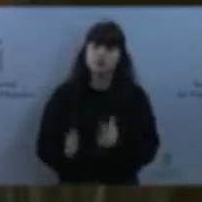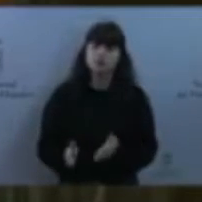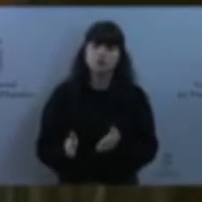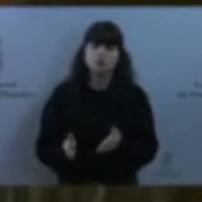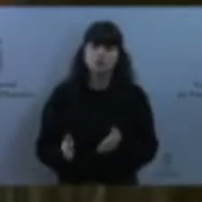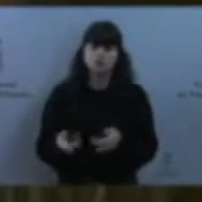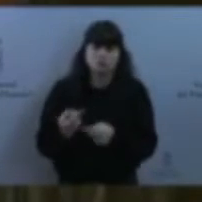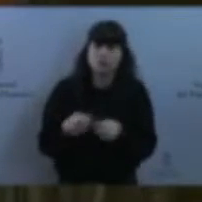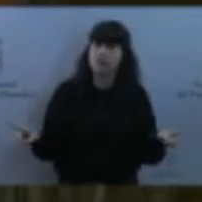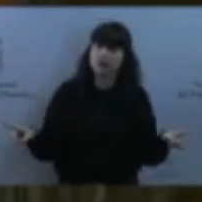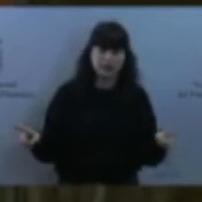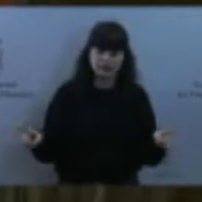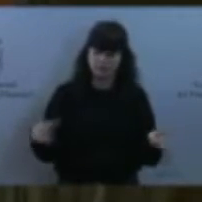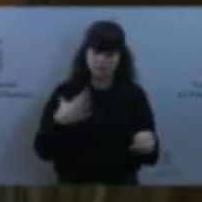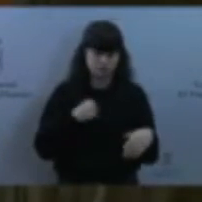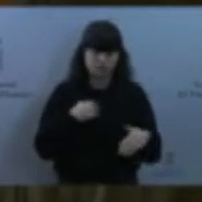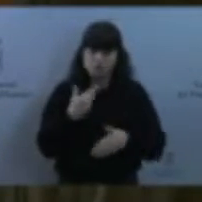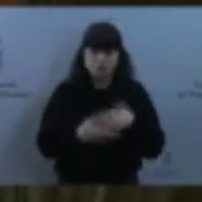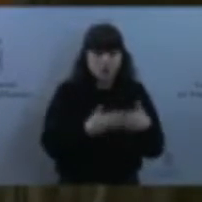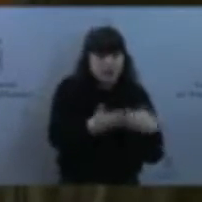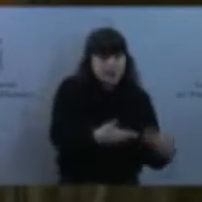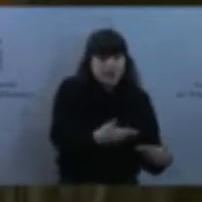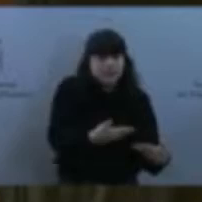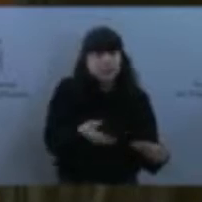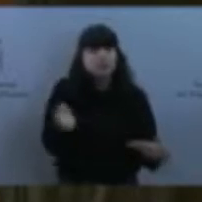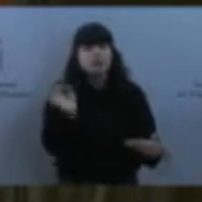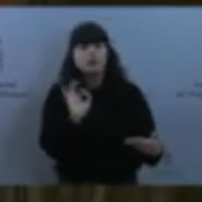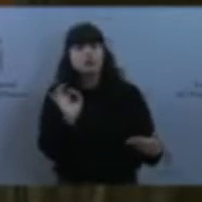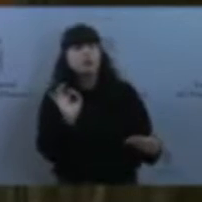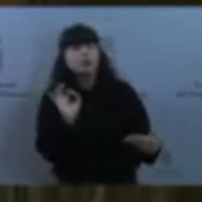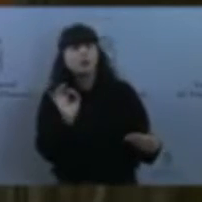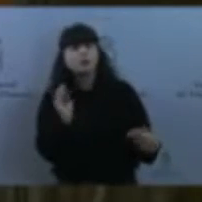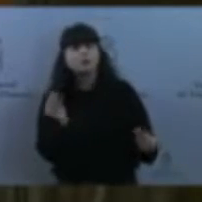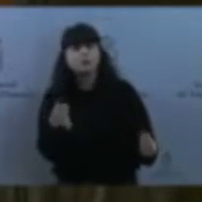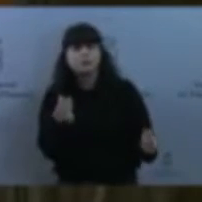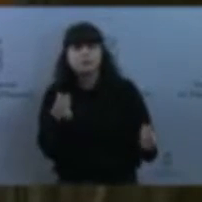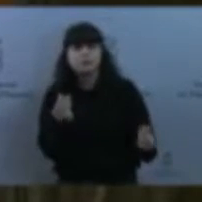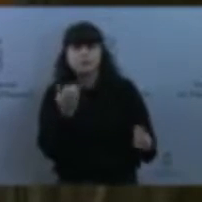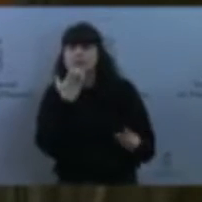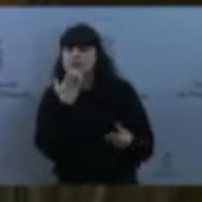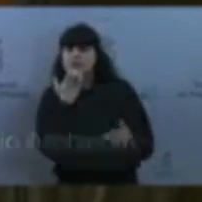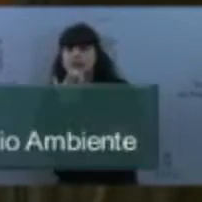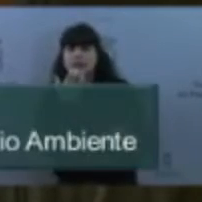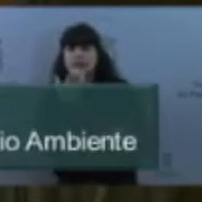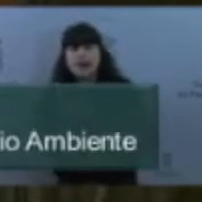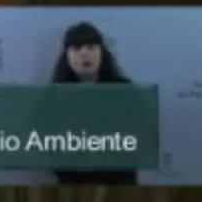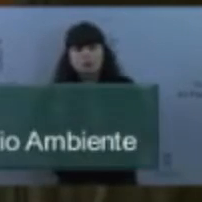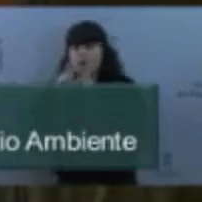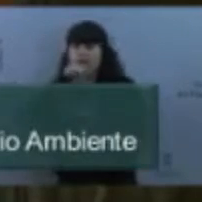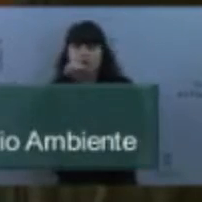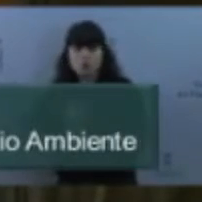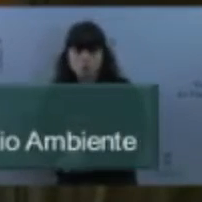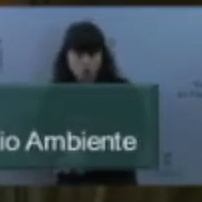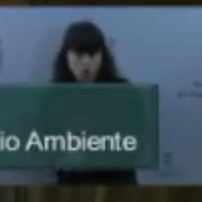produce un incumplimiento de una autorización para llevar a cabo una obra o sea esta una